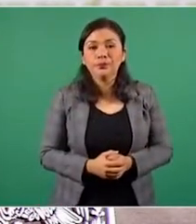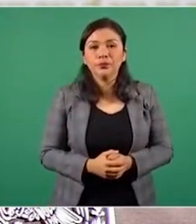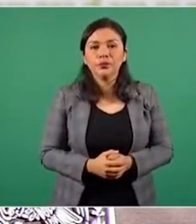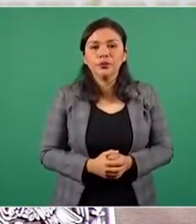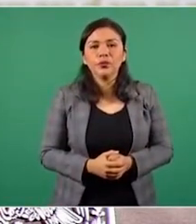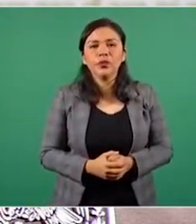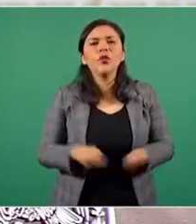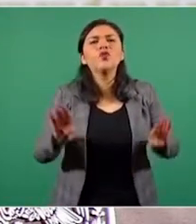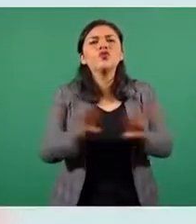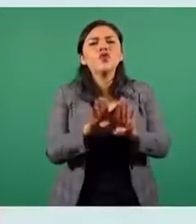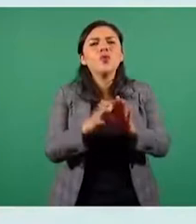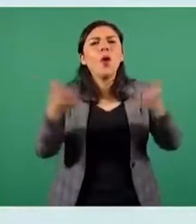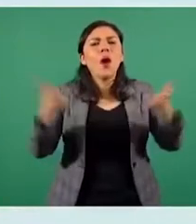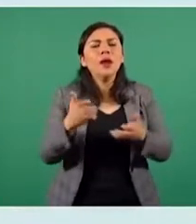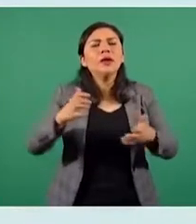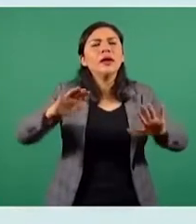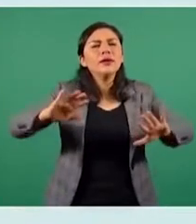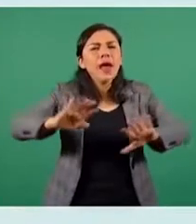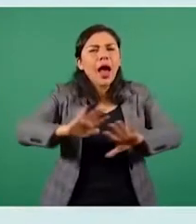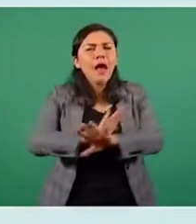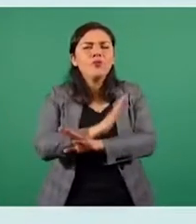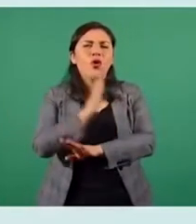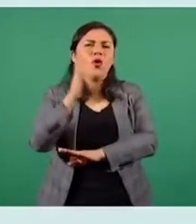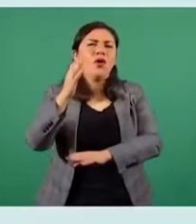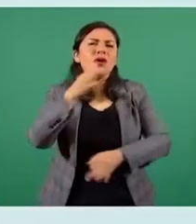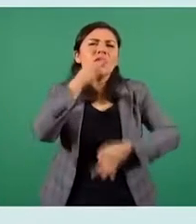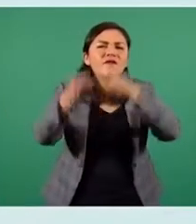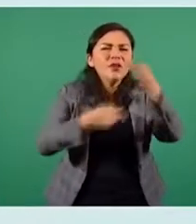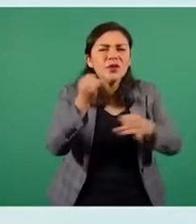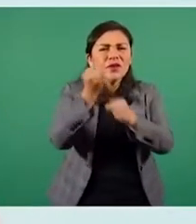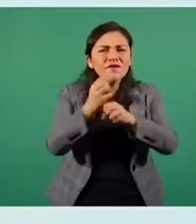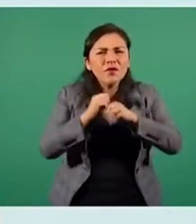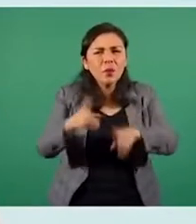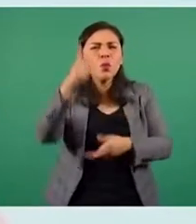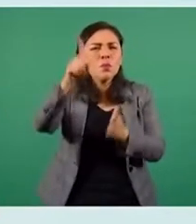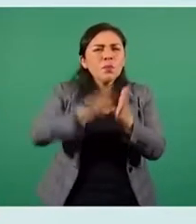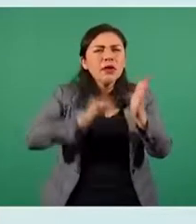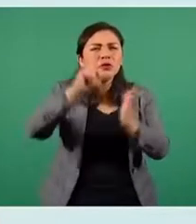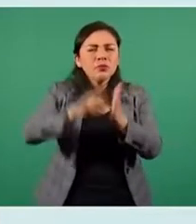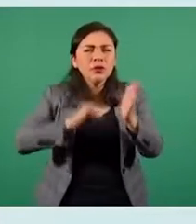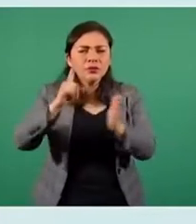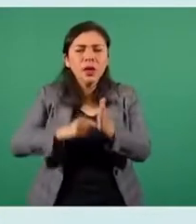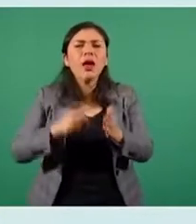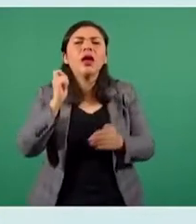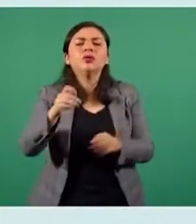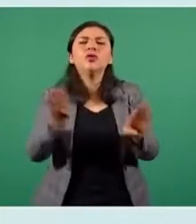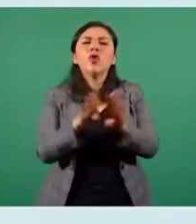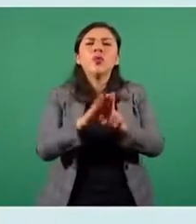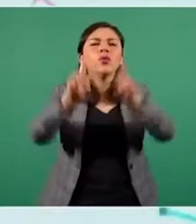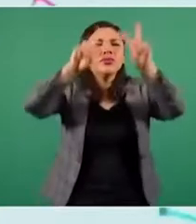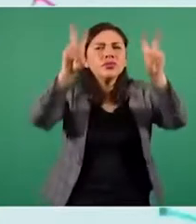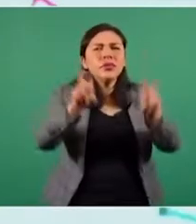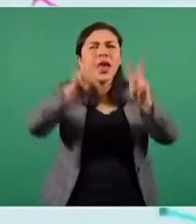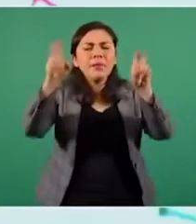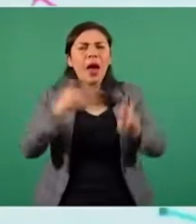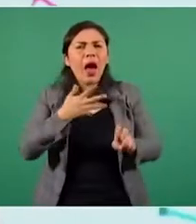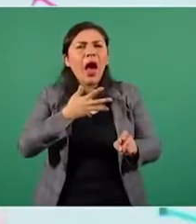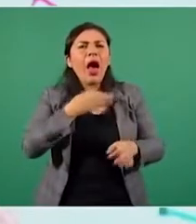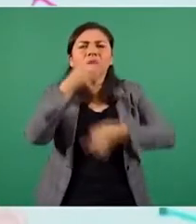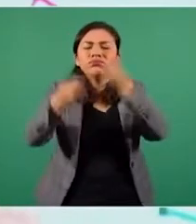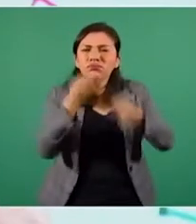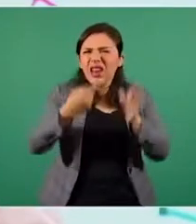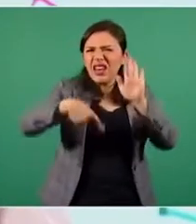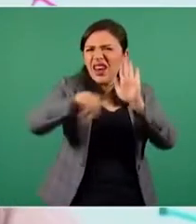evolución de la información por mes, la cobertura en cuanto al número de notas negativas por tema, hubo 109 notas